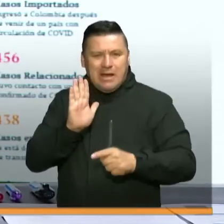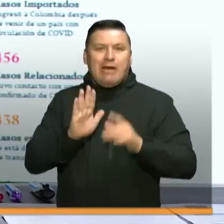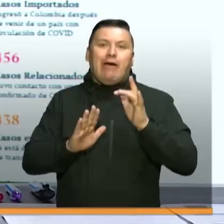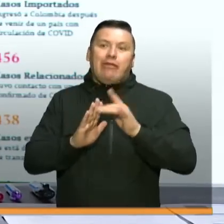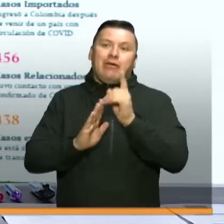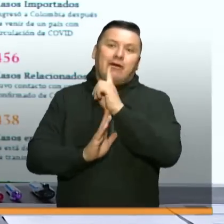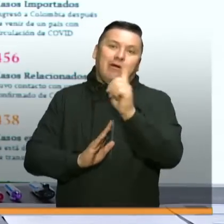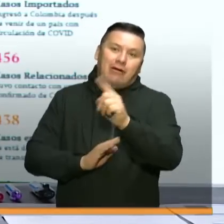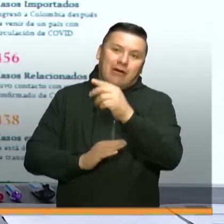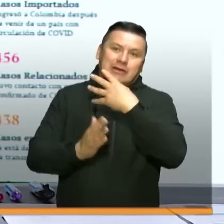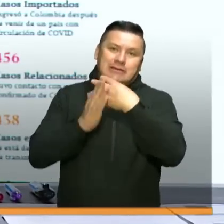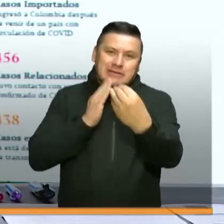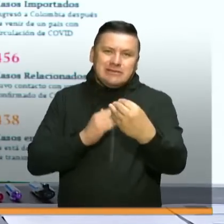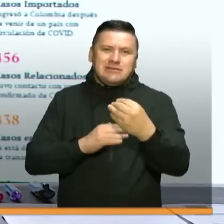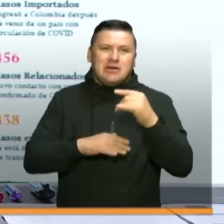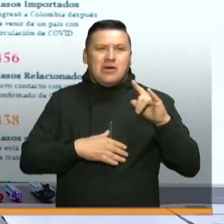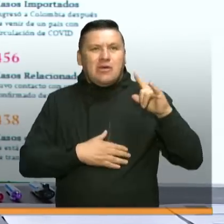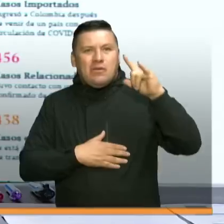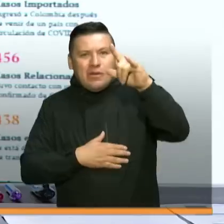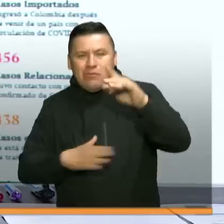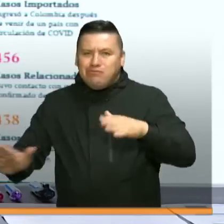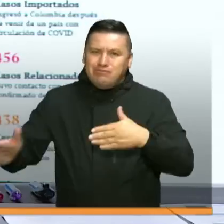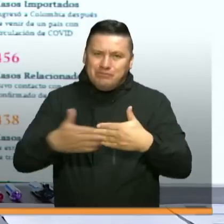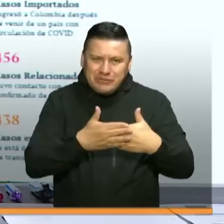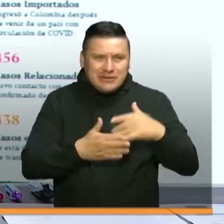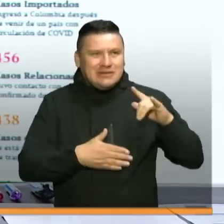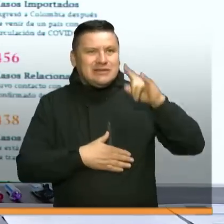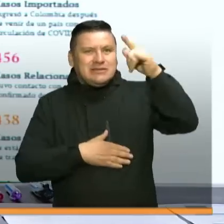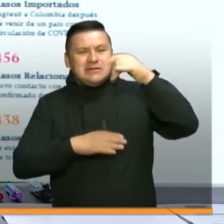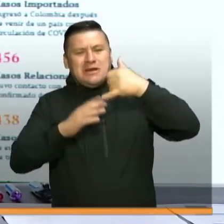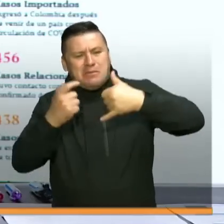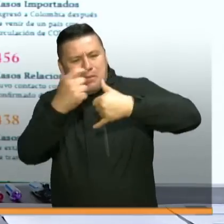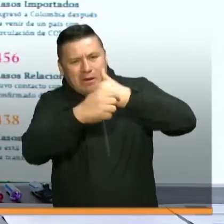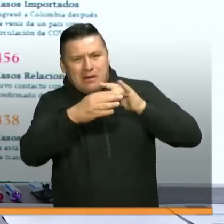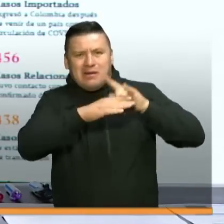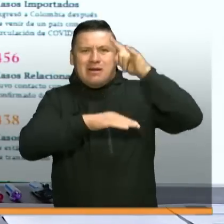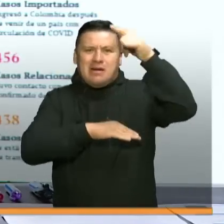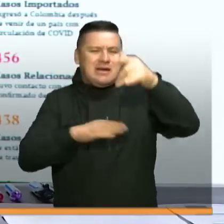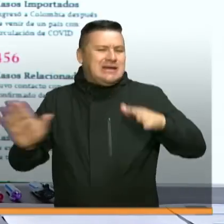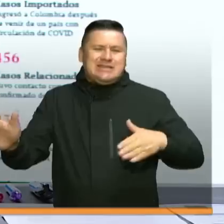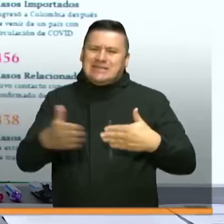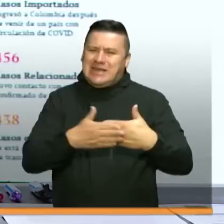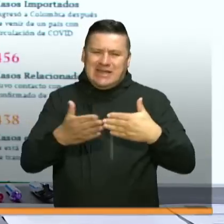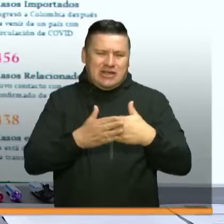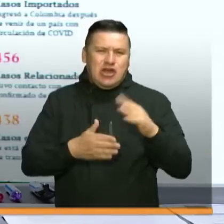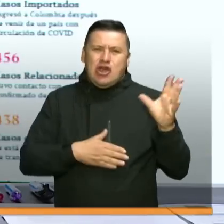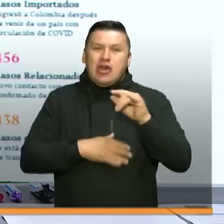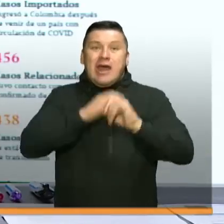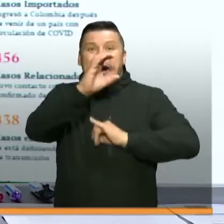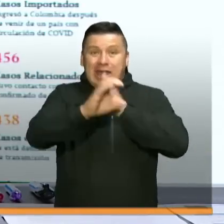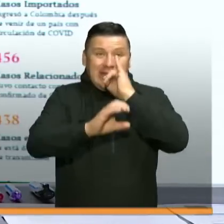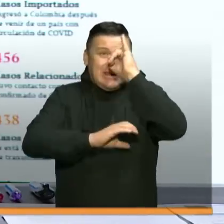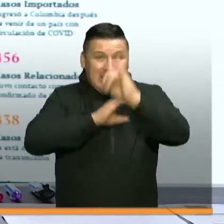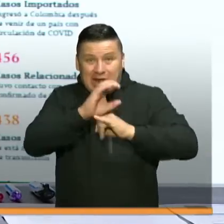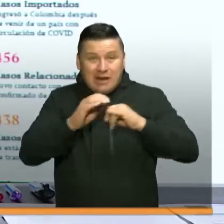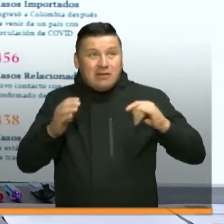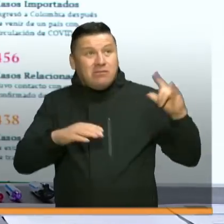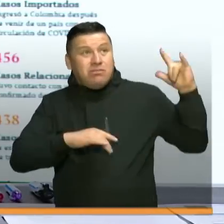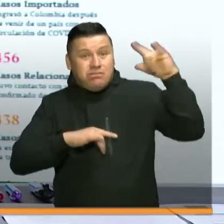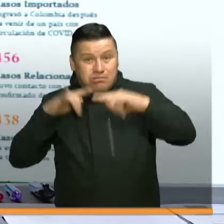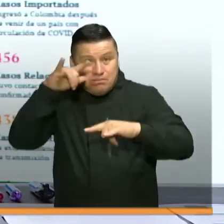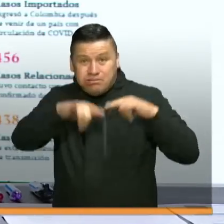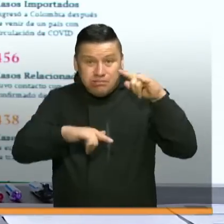la restricción en los vuelos, con la restricción de viajeros extranjeros, después cerrar todos los vuelos internacionales en el país.